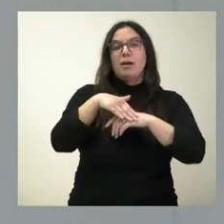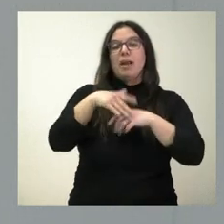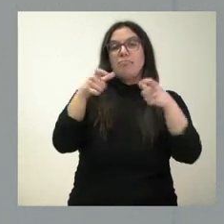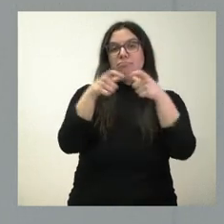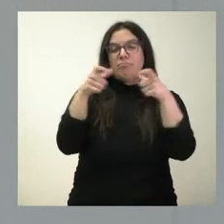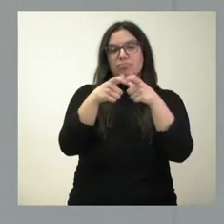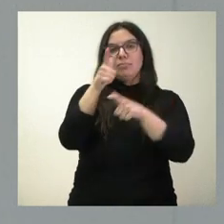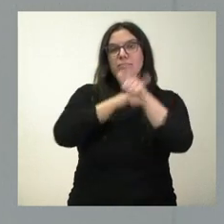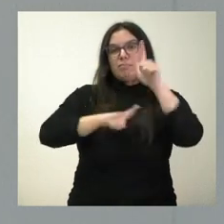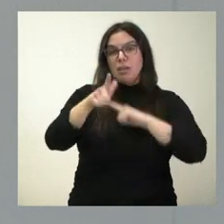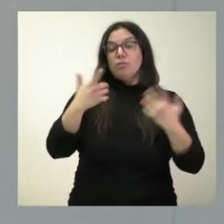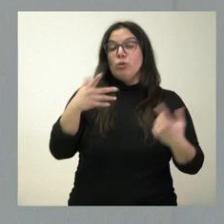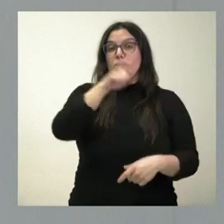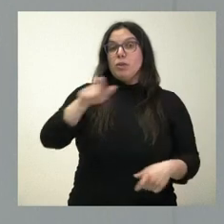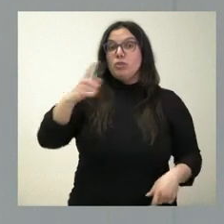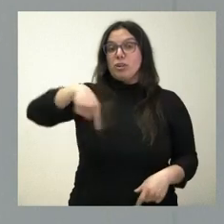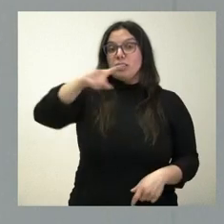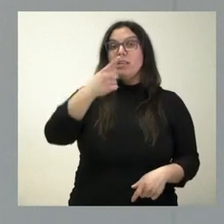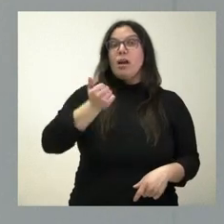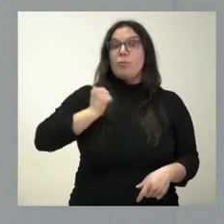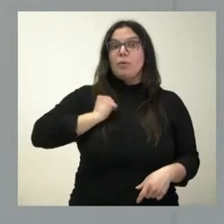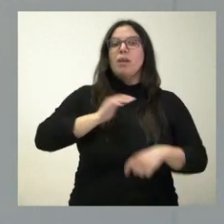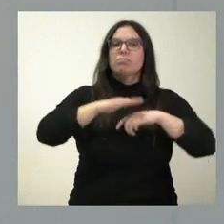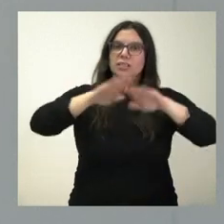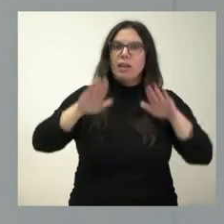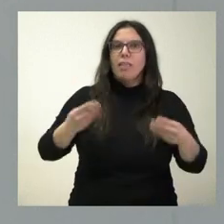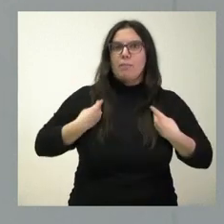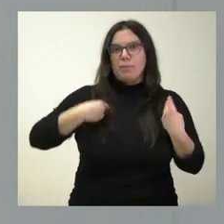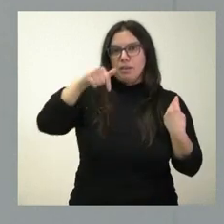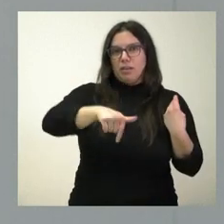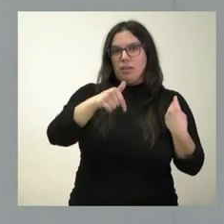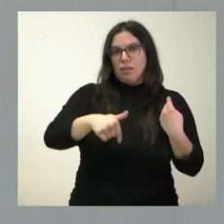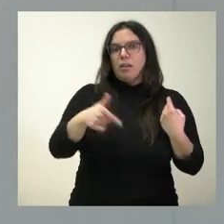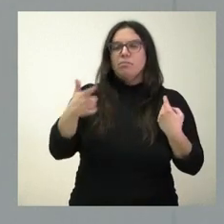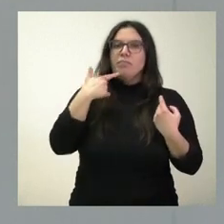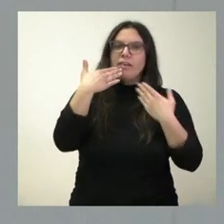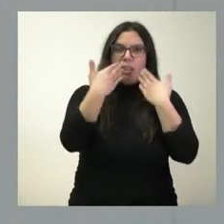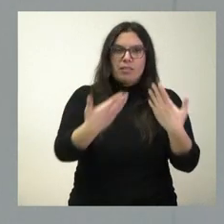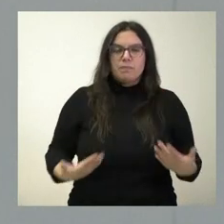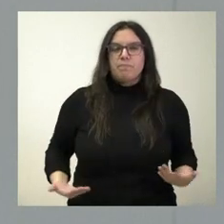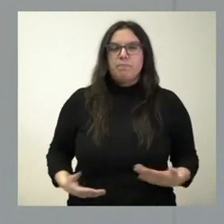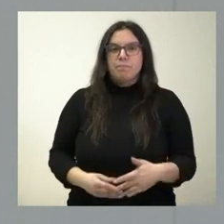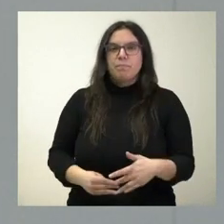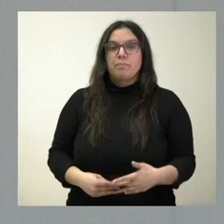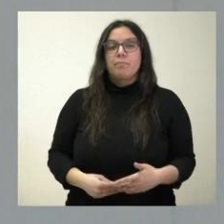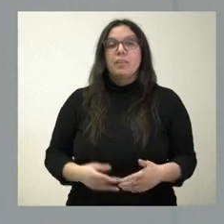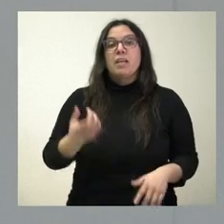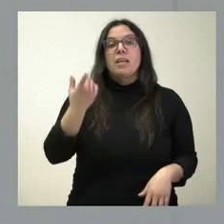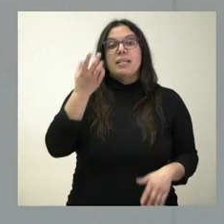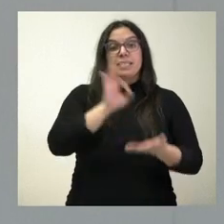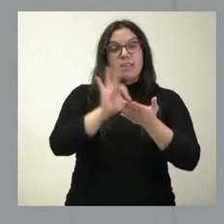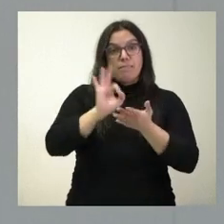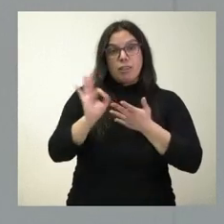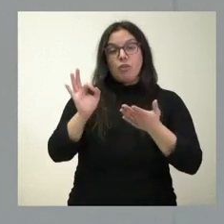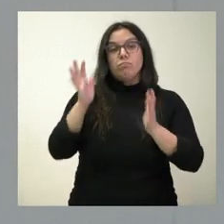así está siendo en muchas de las personas que utilizan este servicio, que lo están poniendo de manifiesto y que lo agradecen. El coste de todo el servicio